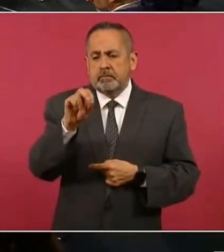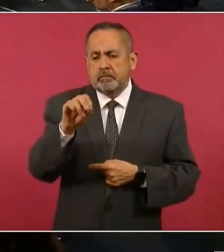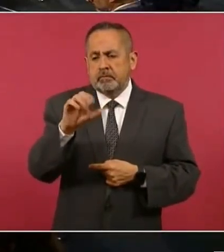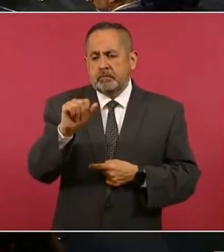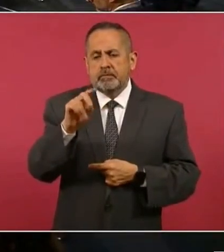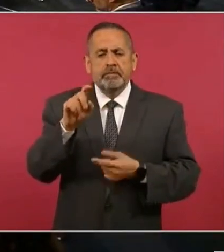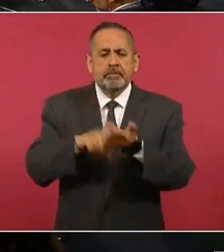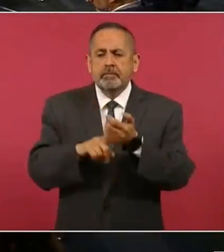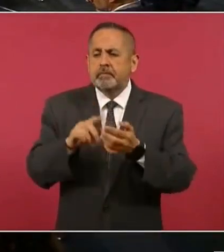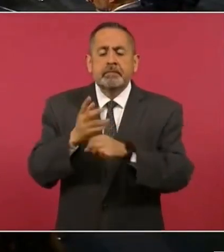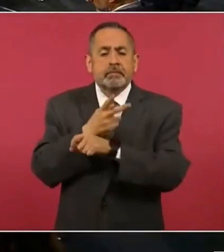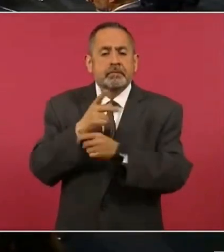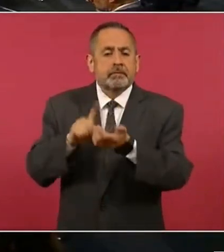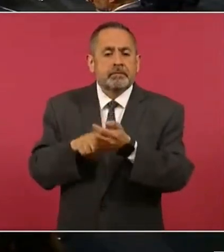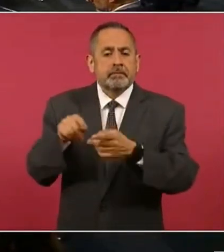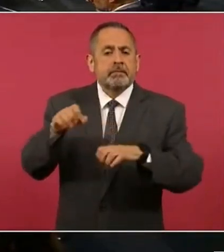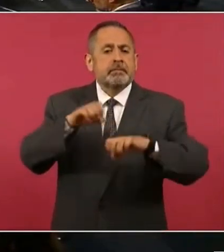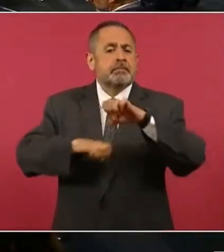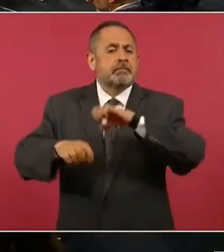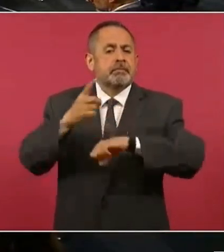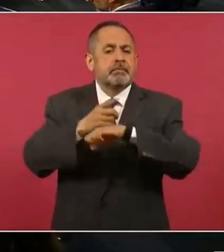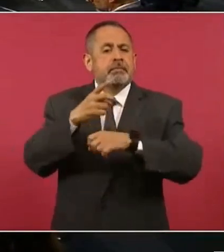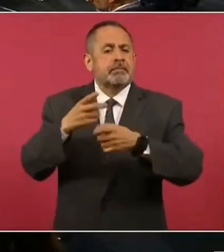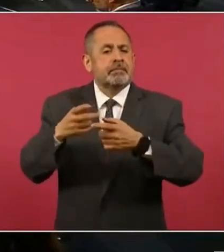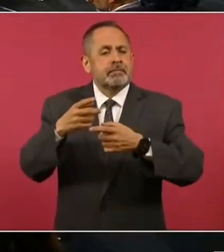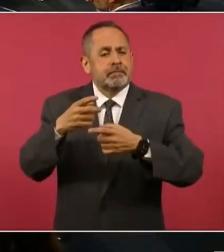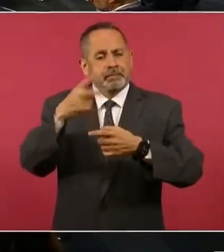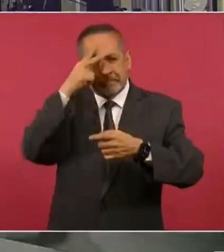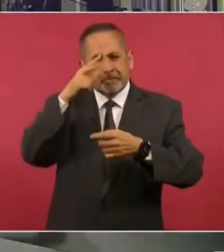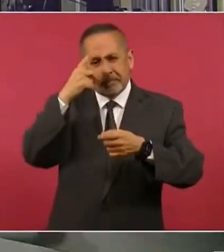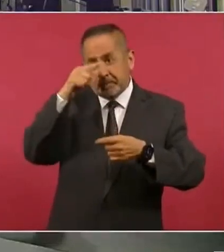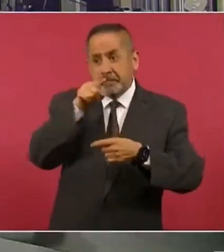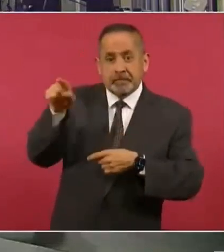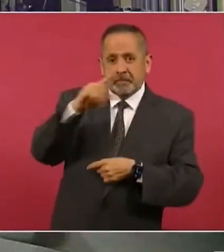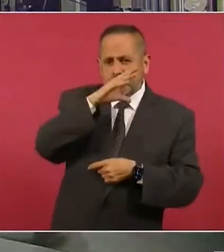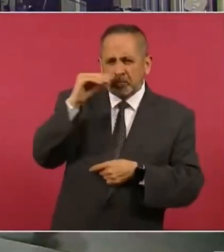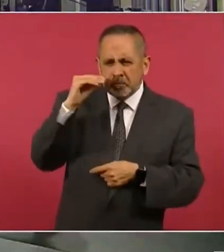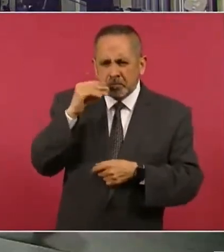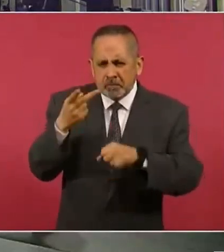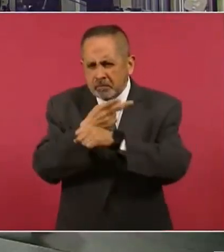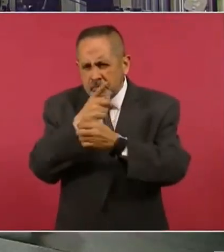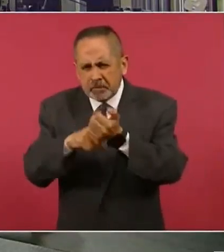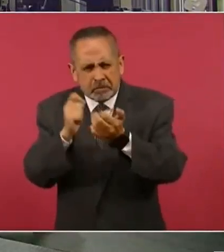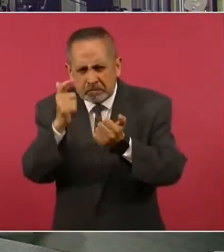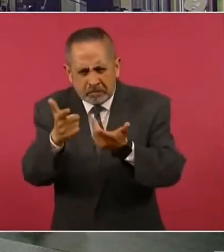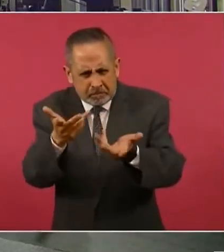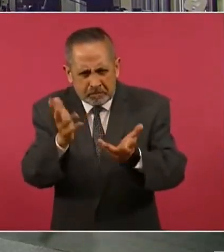tema de la venta de citas en la embajada de México en Cuba ojalá que hubiera no sé si hay algo respecto